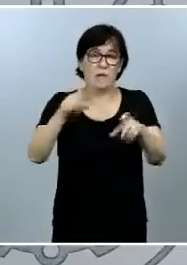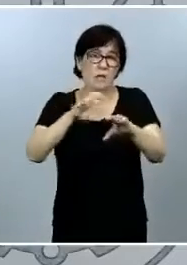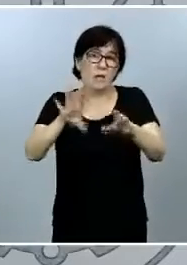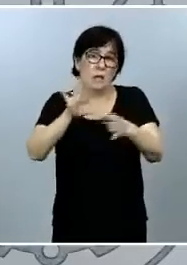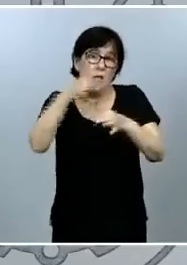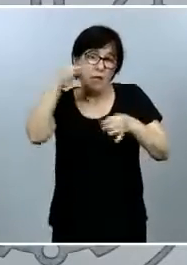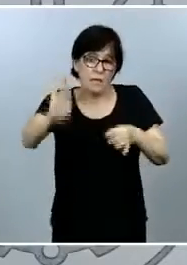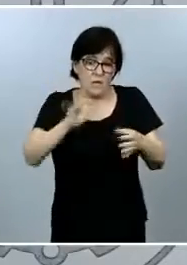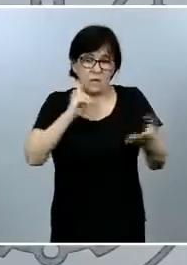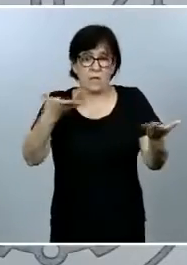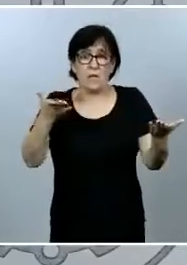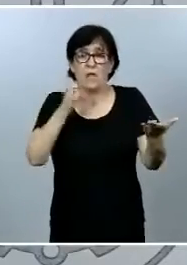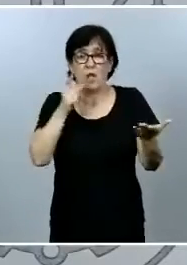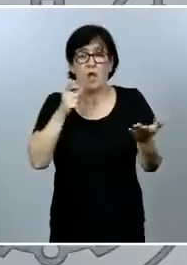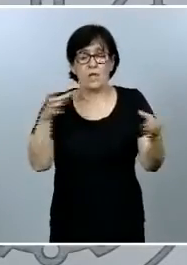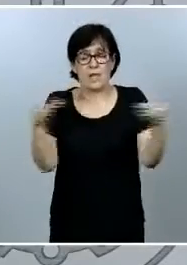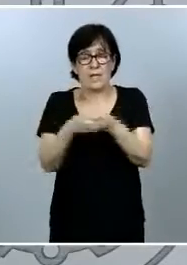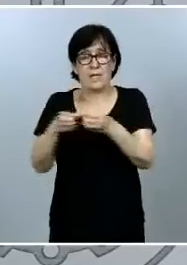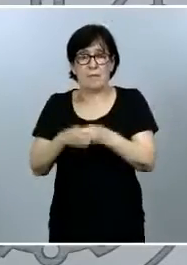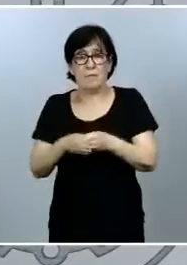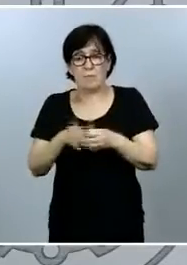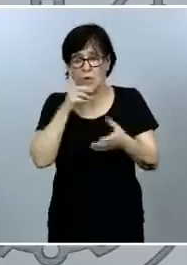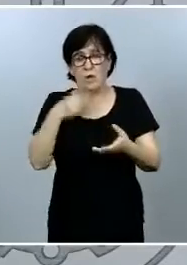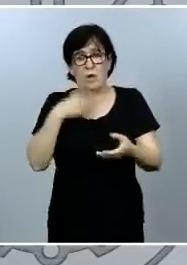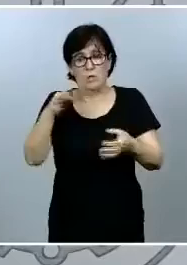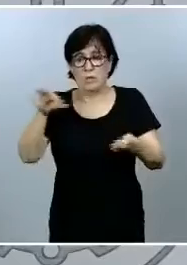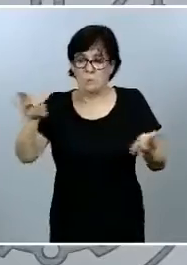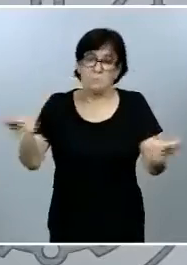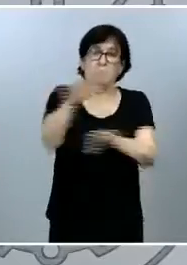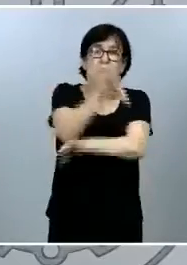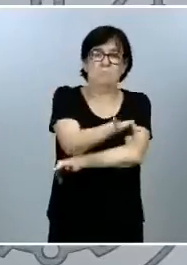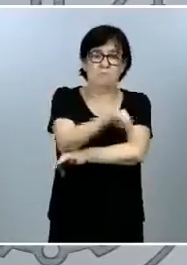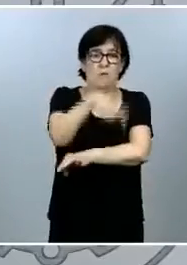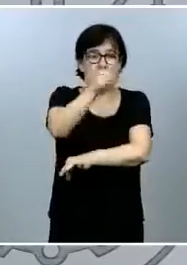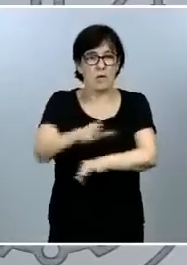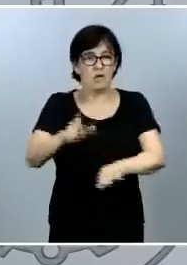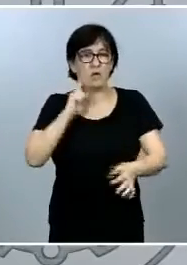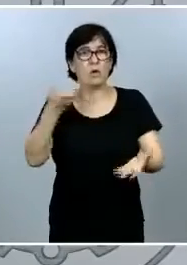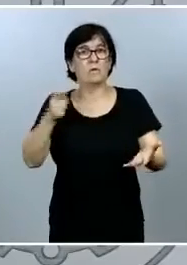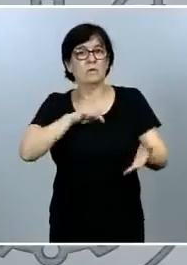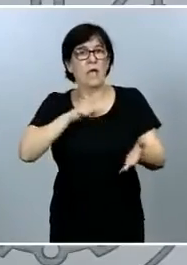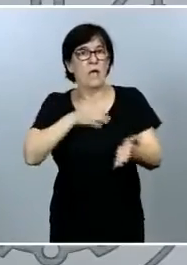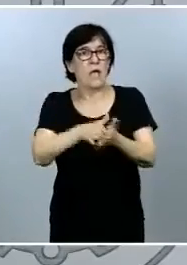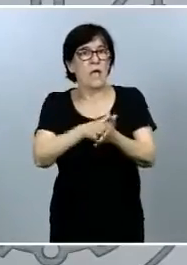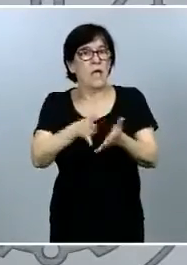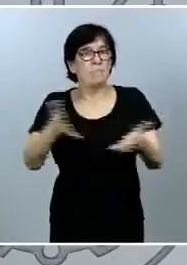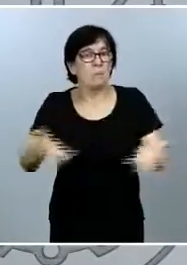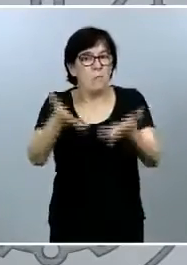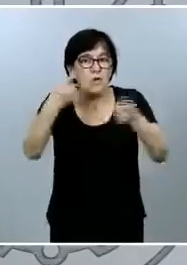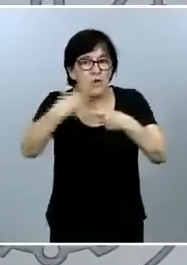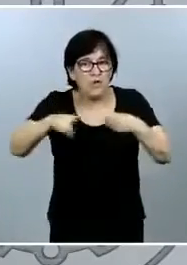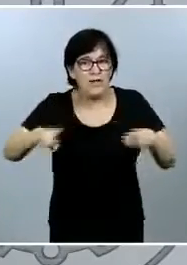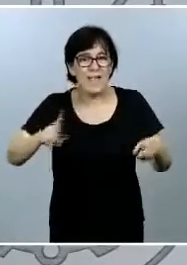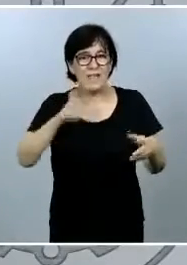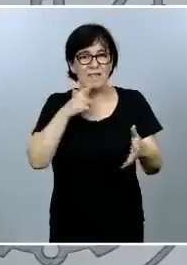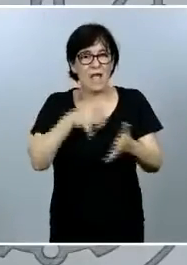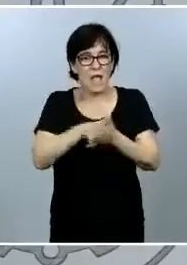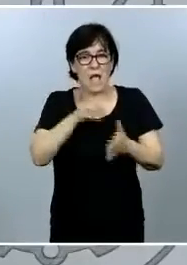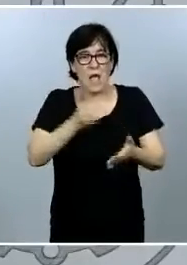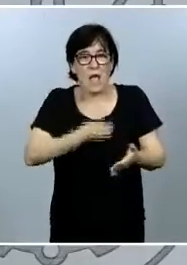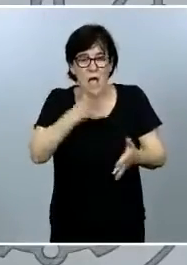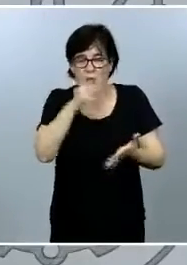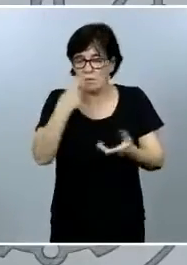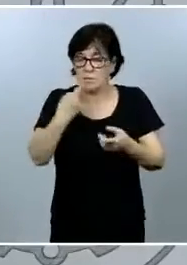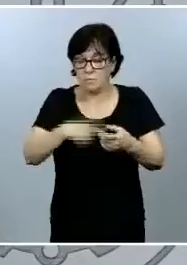equipos que permiten dar paso a otras personas que tienen un nuevo impulso un nuevo ánimo y en ese contexto en donde el ministro Marlaska